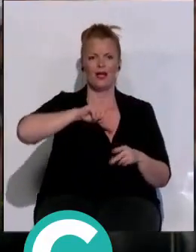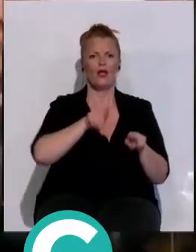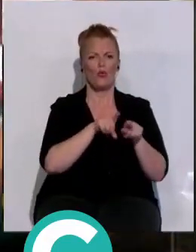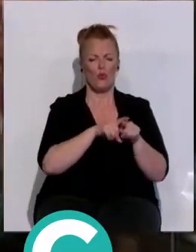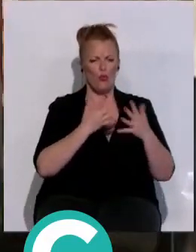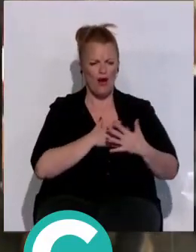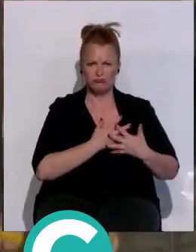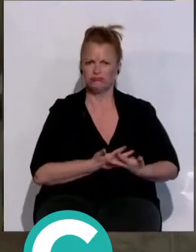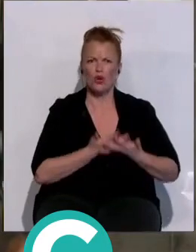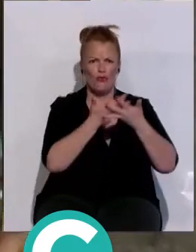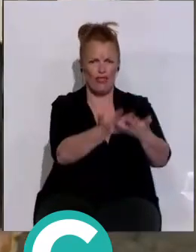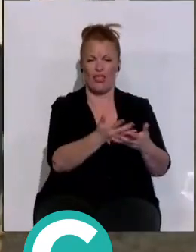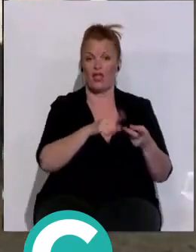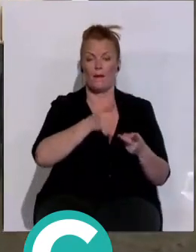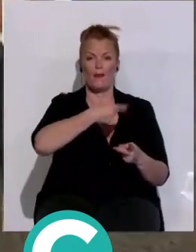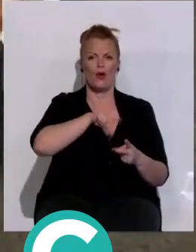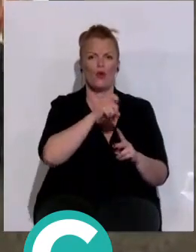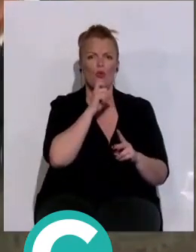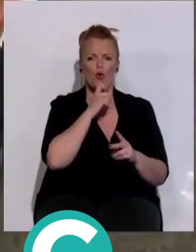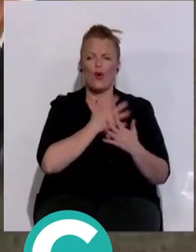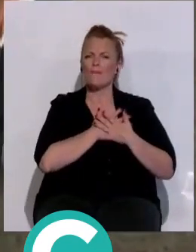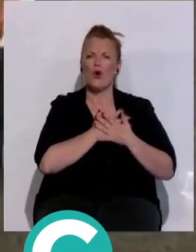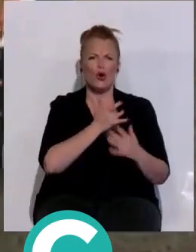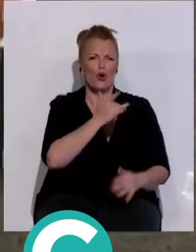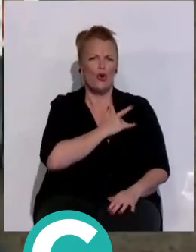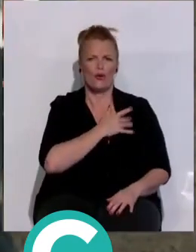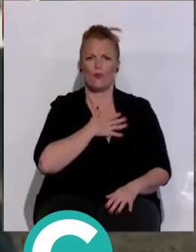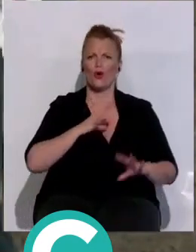porque aquí todos estamos por nuestro amor, por nuestra tierra.